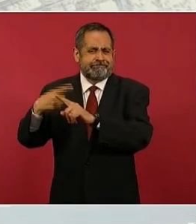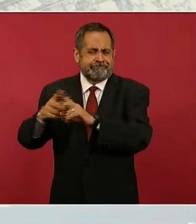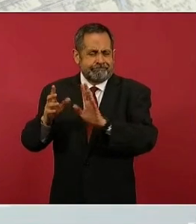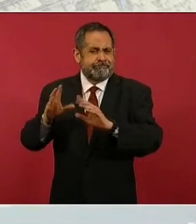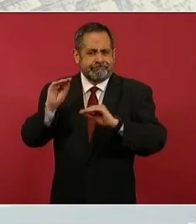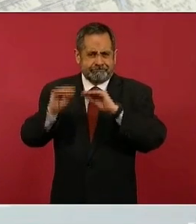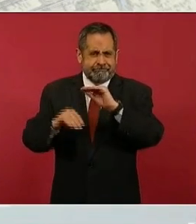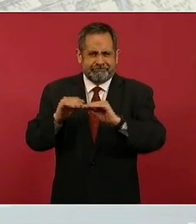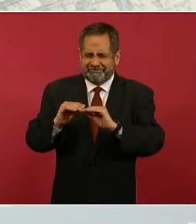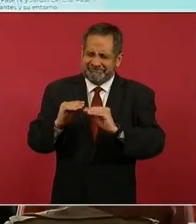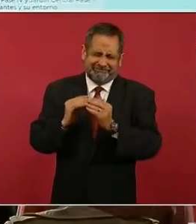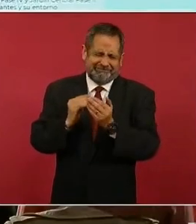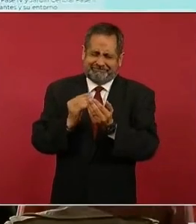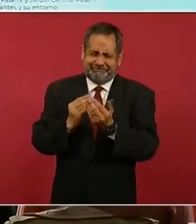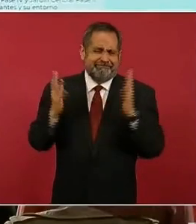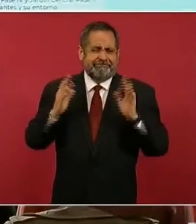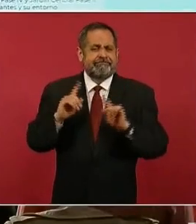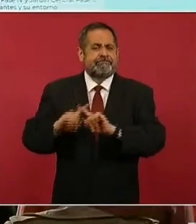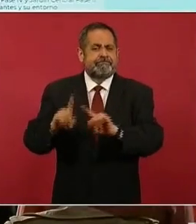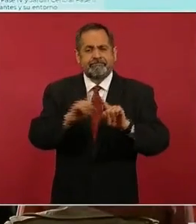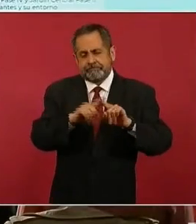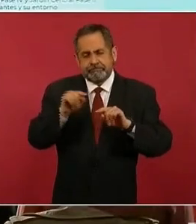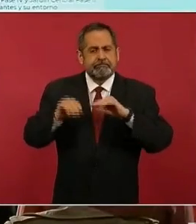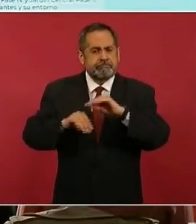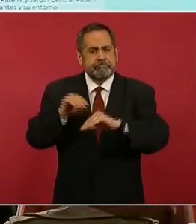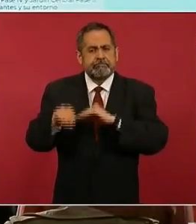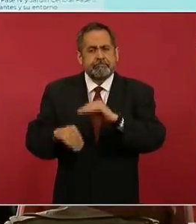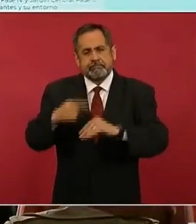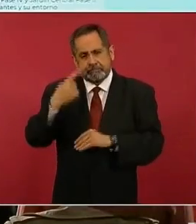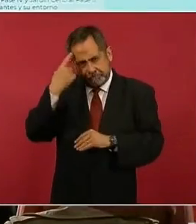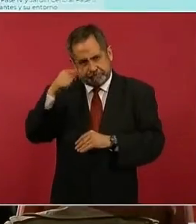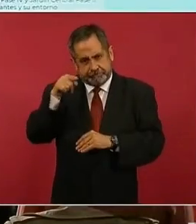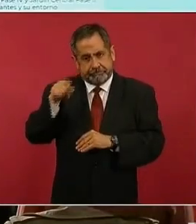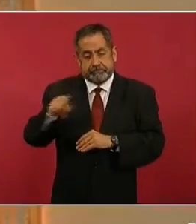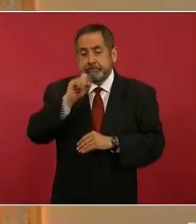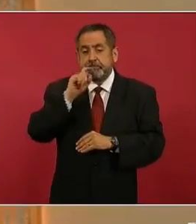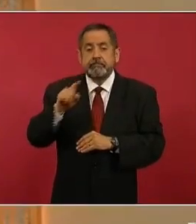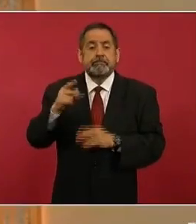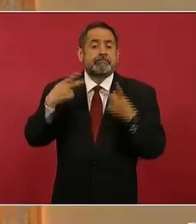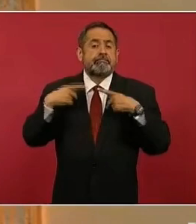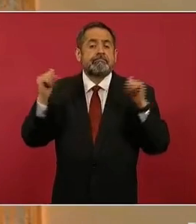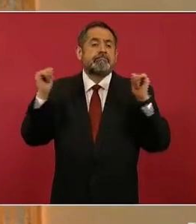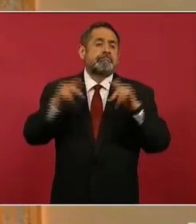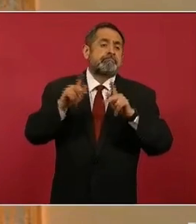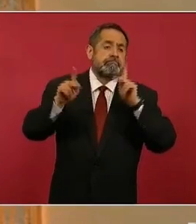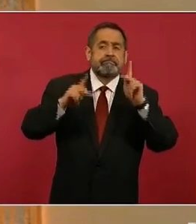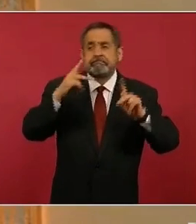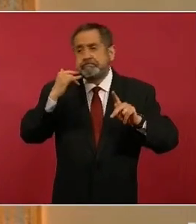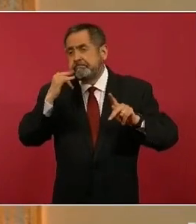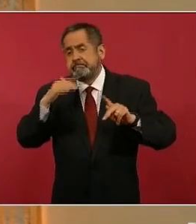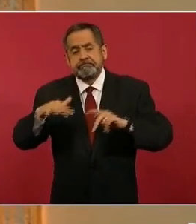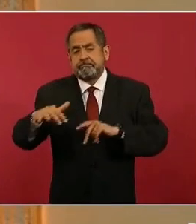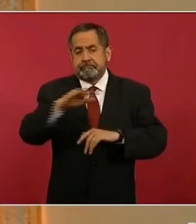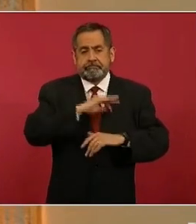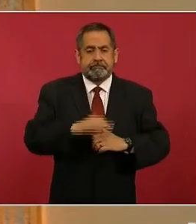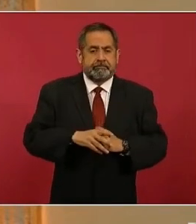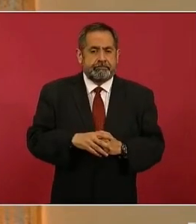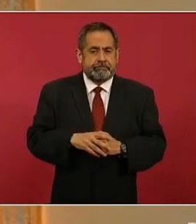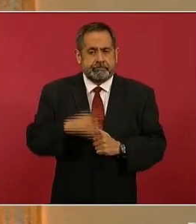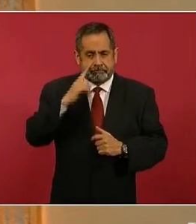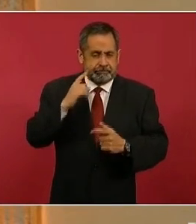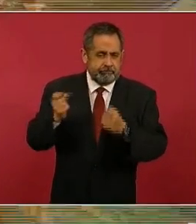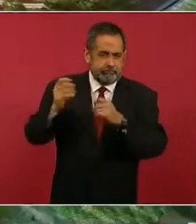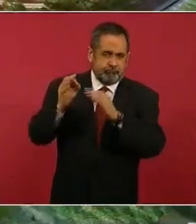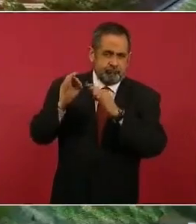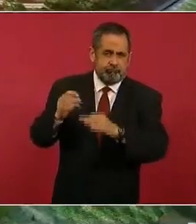multitud de actividades, además de un centro de visitantes. Adelante. Aquí algunas imágenes